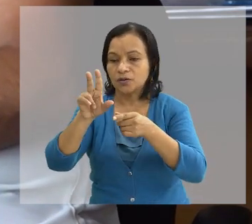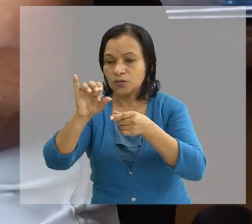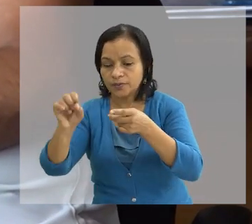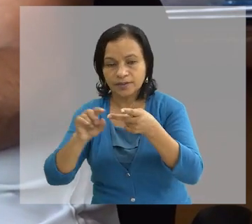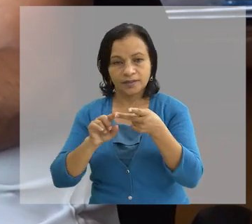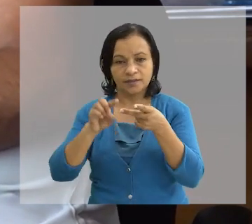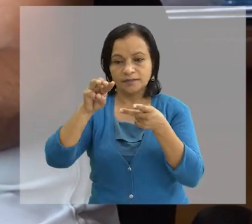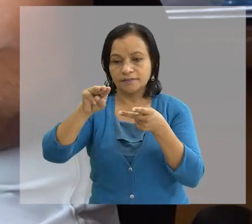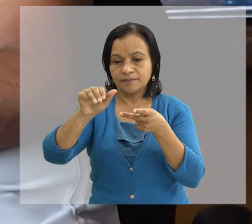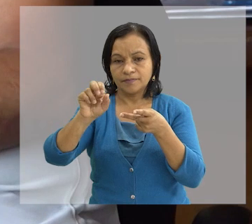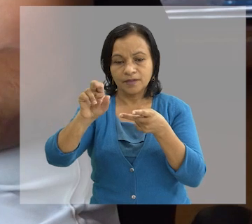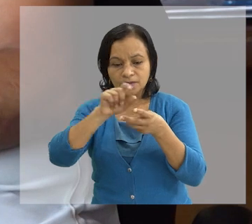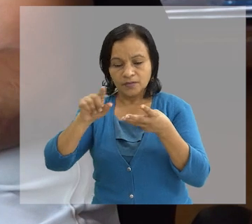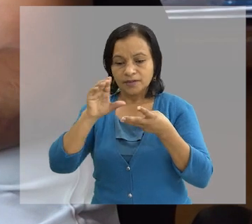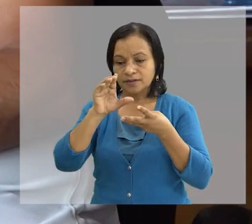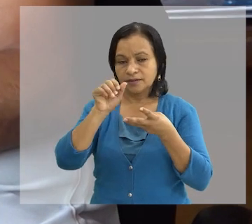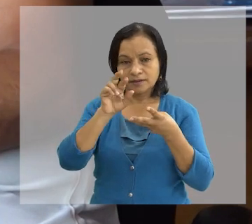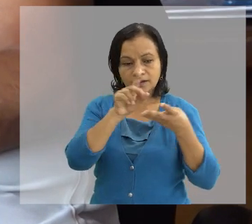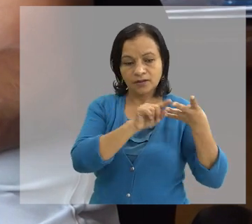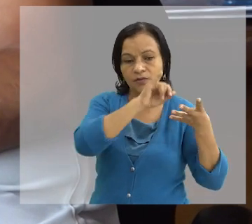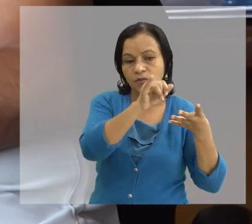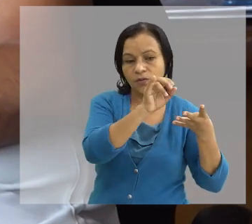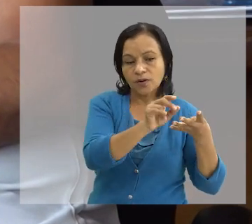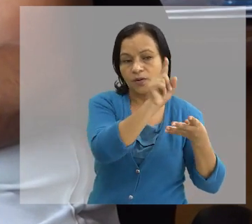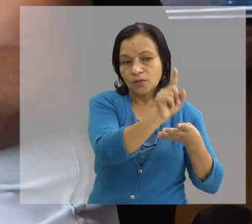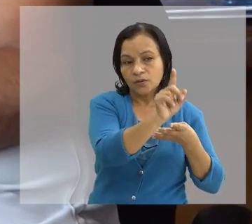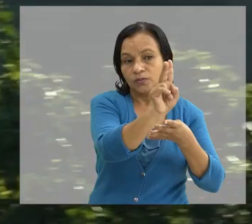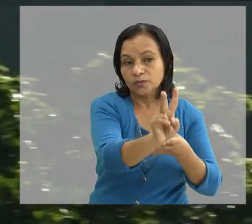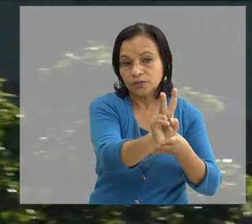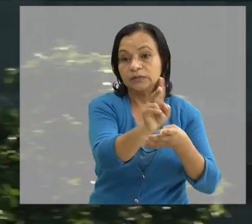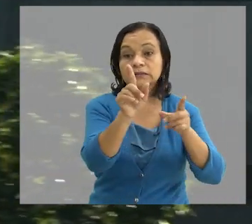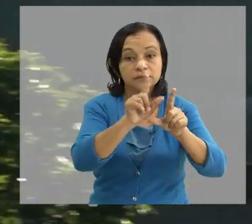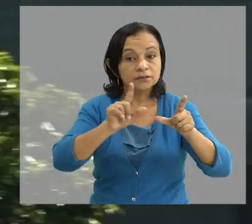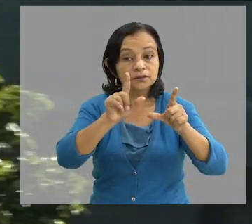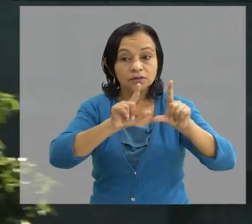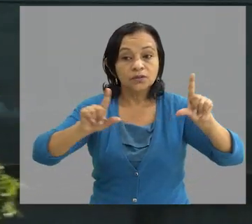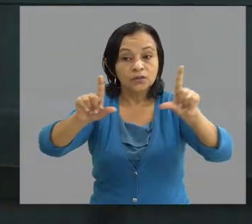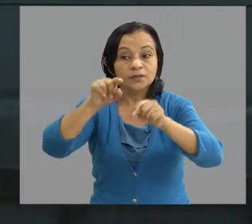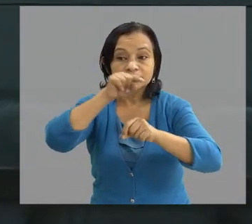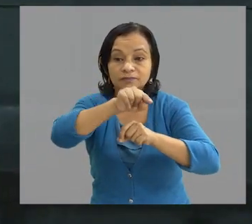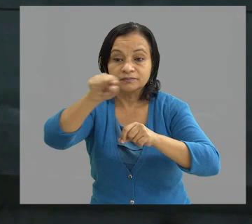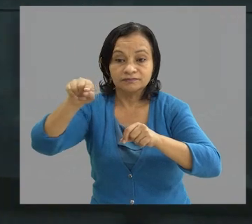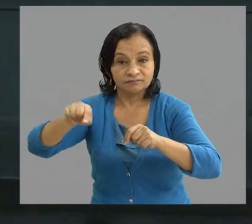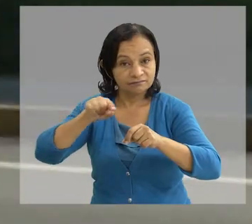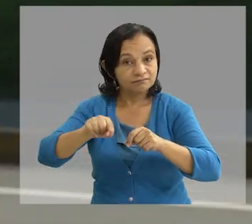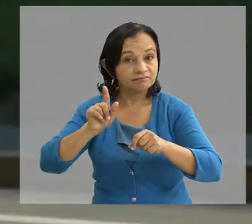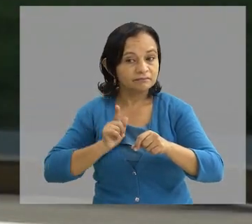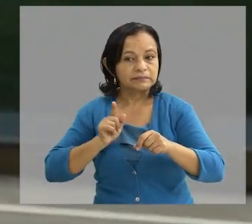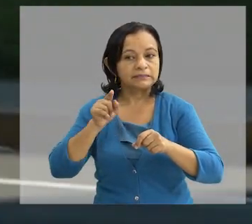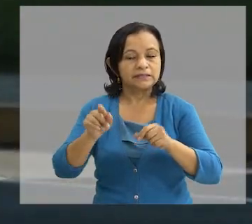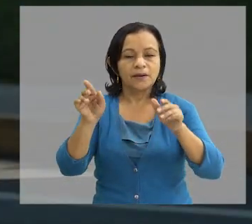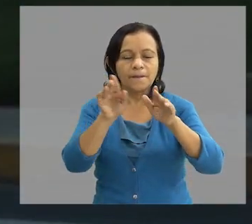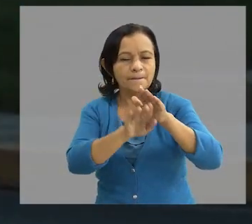Carlos Conceca y Juan Dávila 1 y 2 Esa es la zona que nosotros hemos